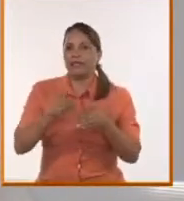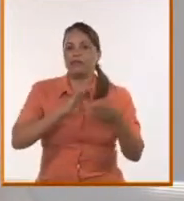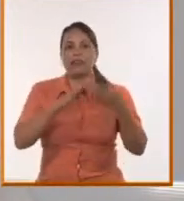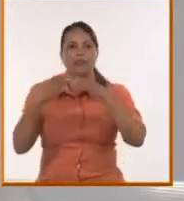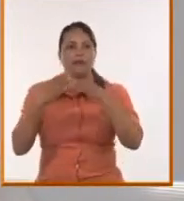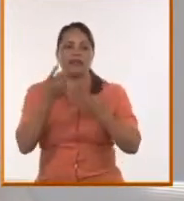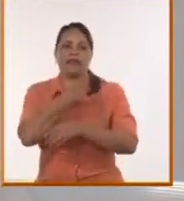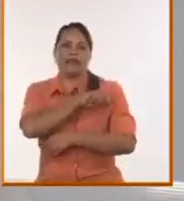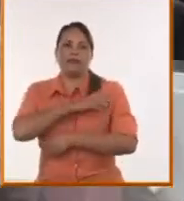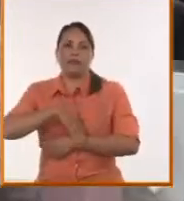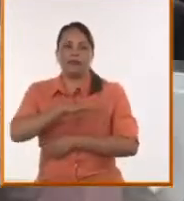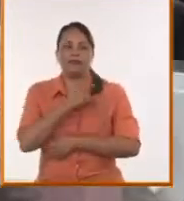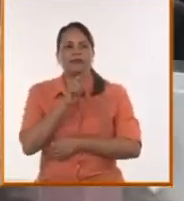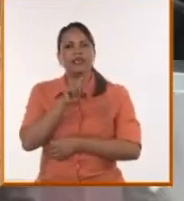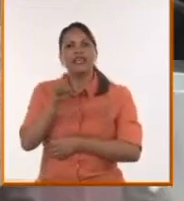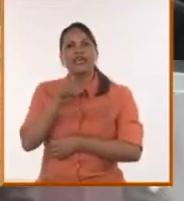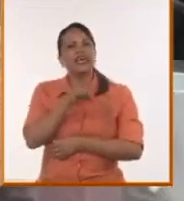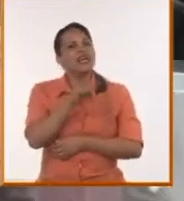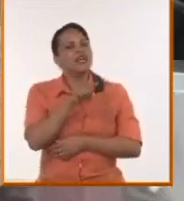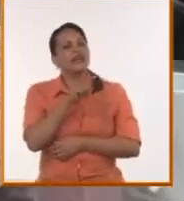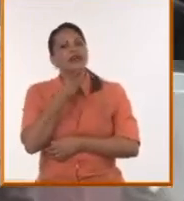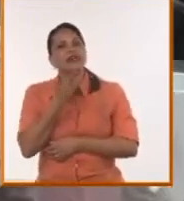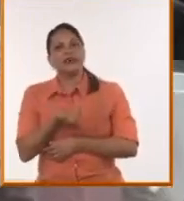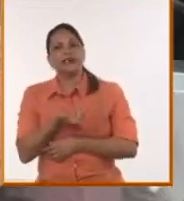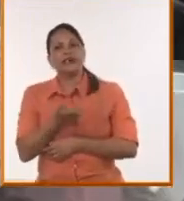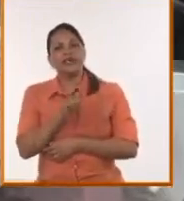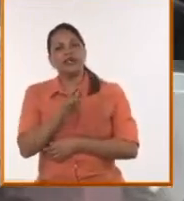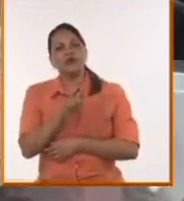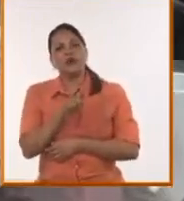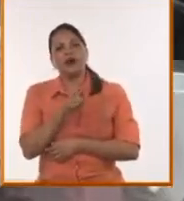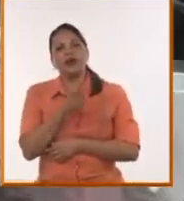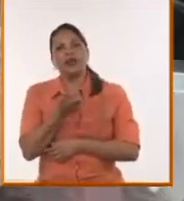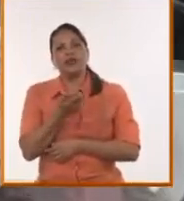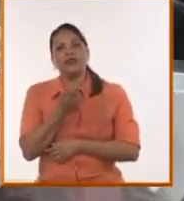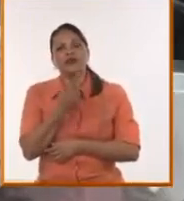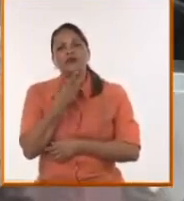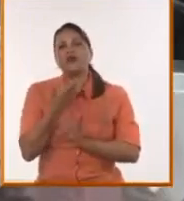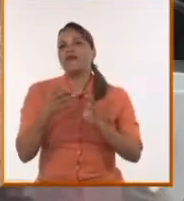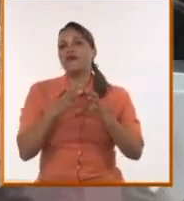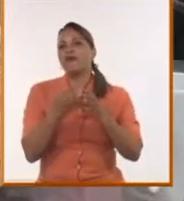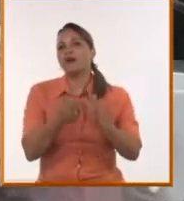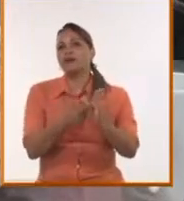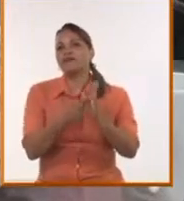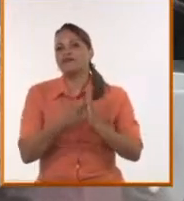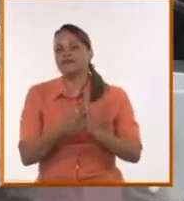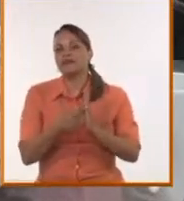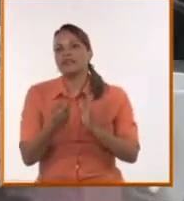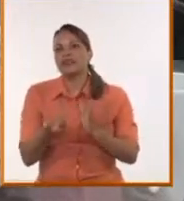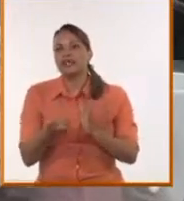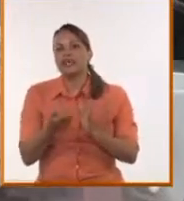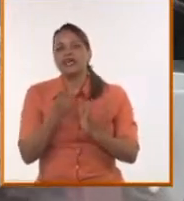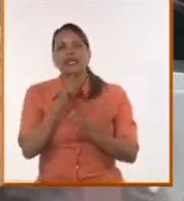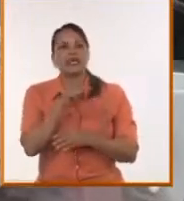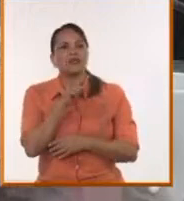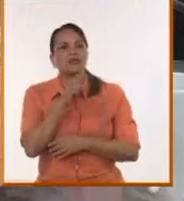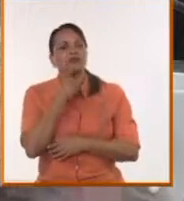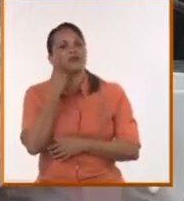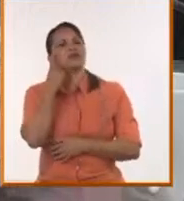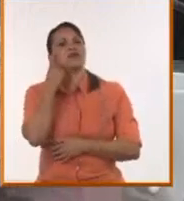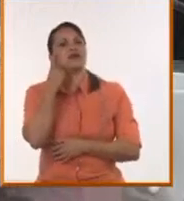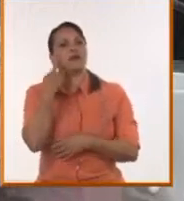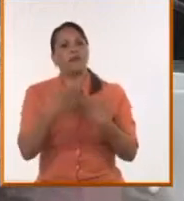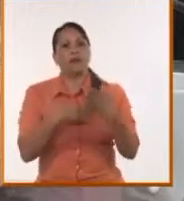popular. Y que eso también nos da una medida de que esto no es un problema de edades